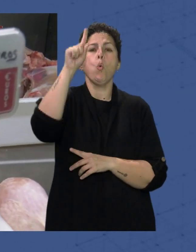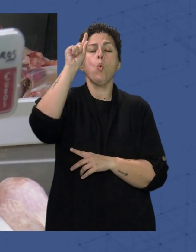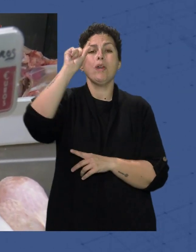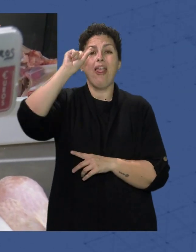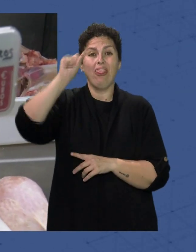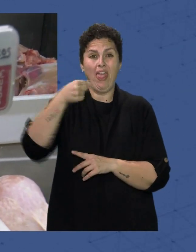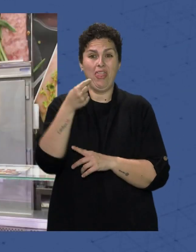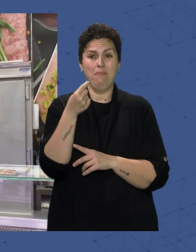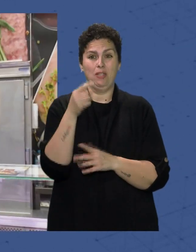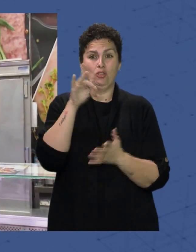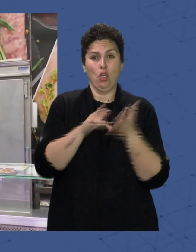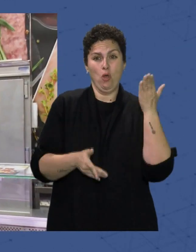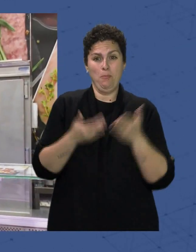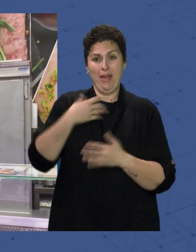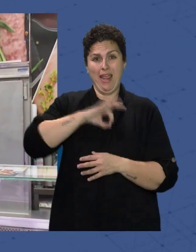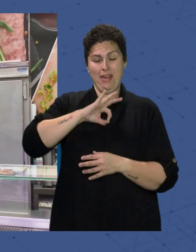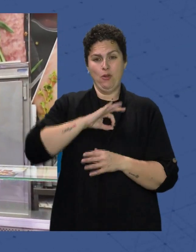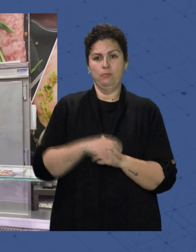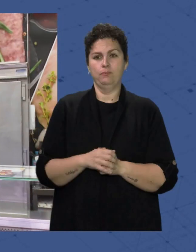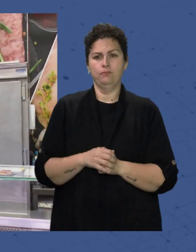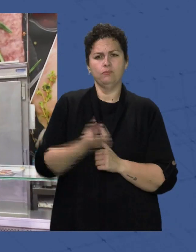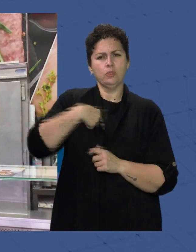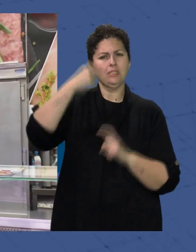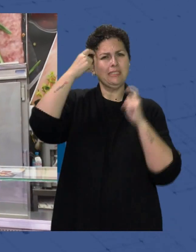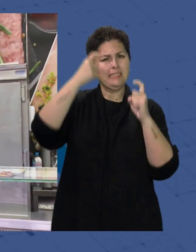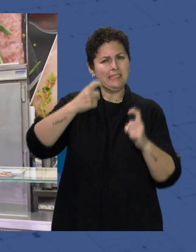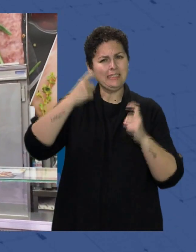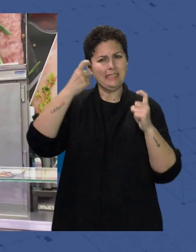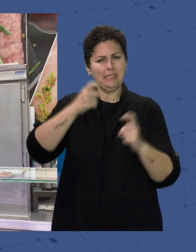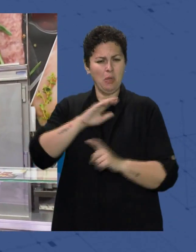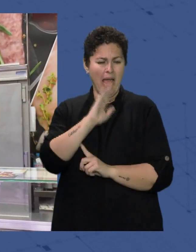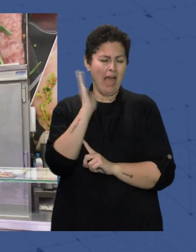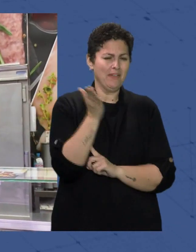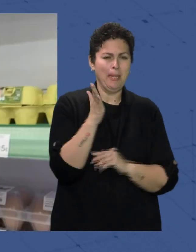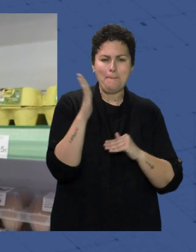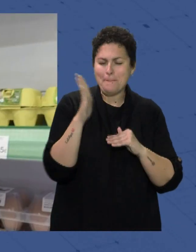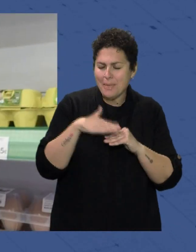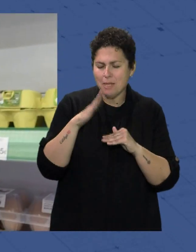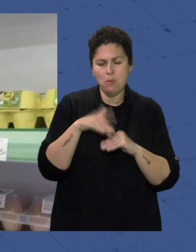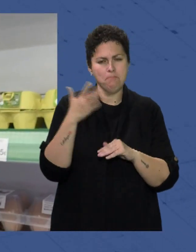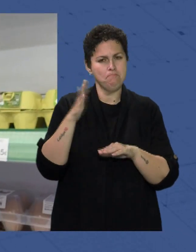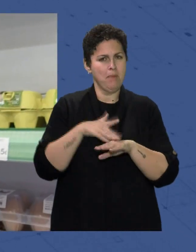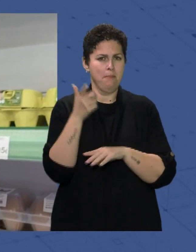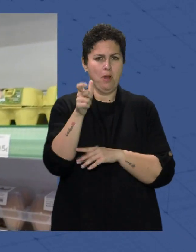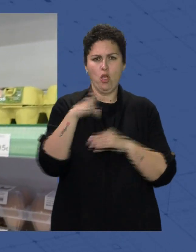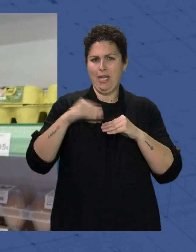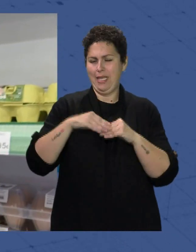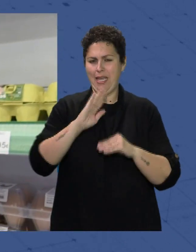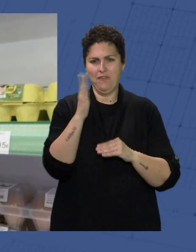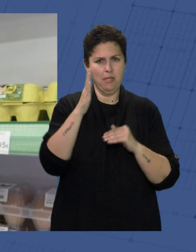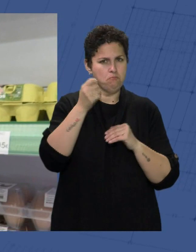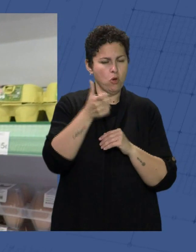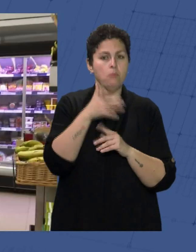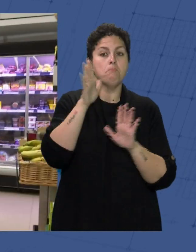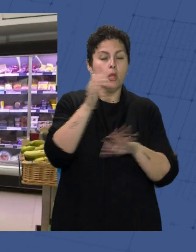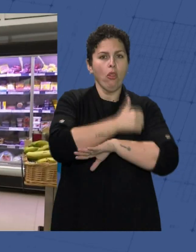registrada En enero Estamos intentando Repercutir lo menos posible En los precios A los clientes Pero aún así Los ciudadanos notan Que